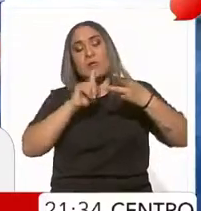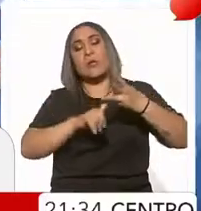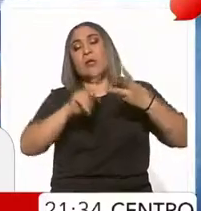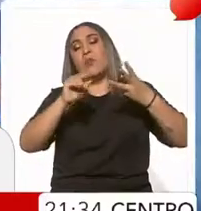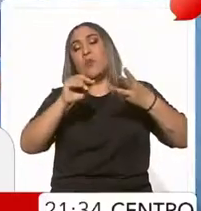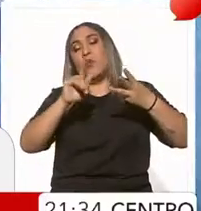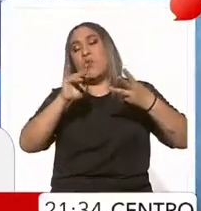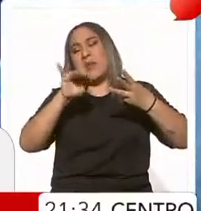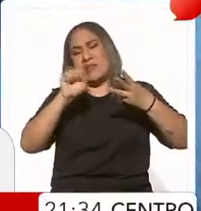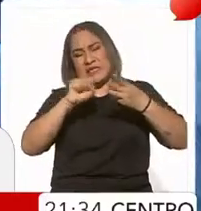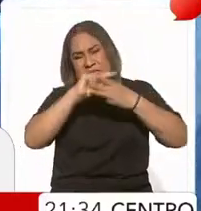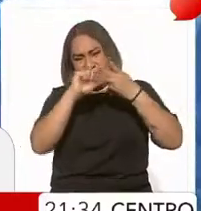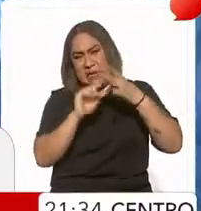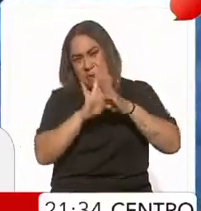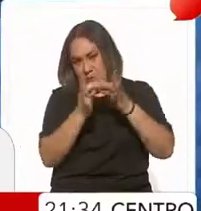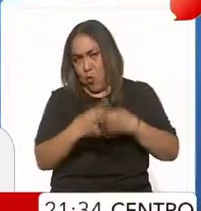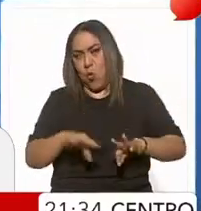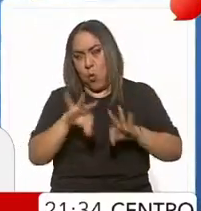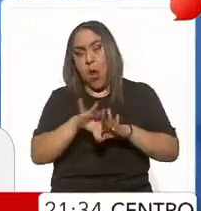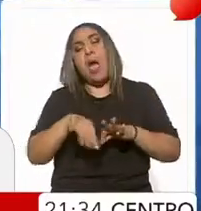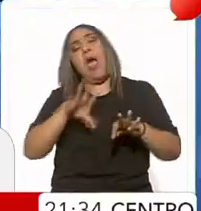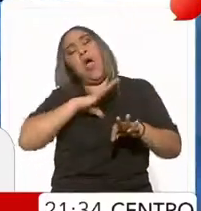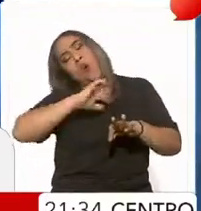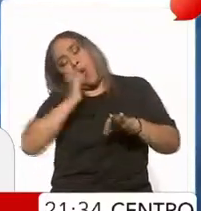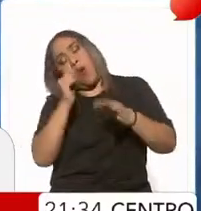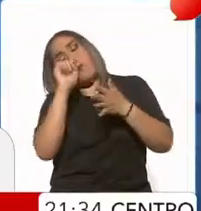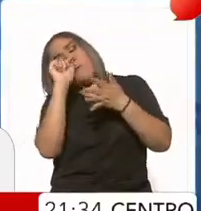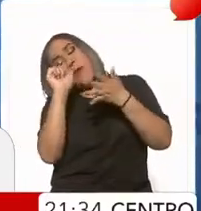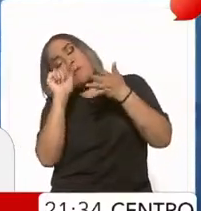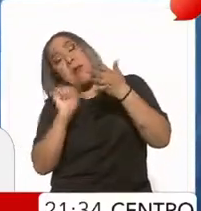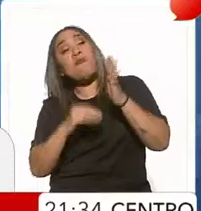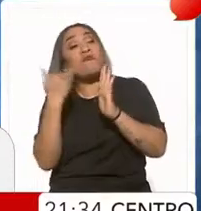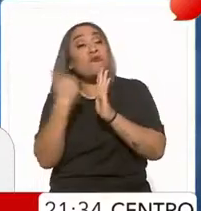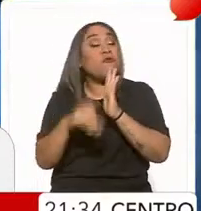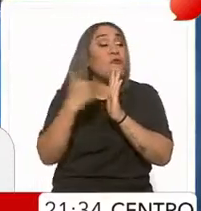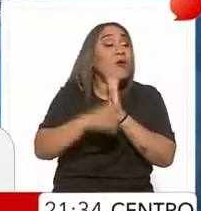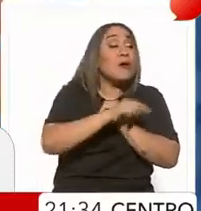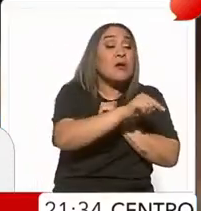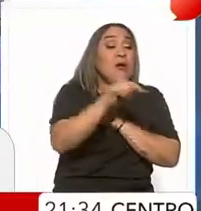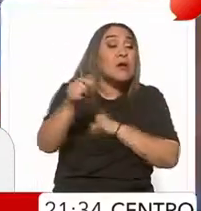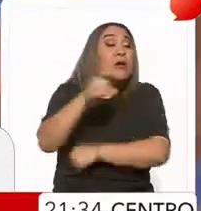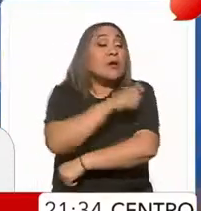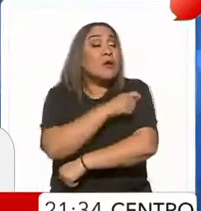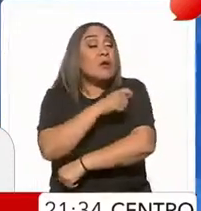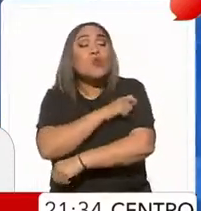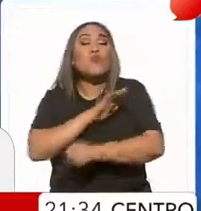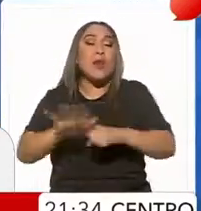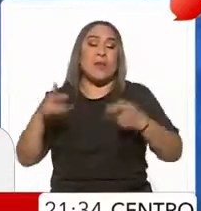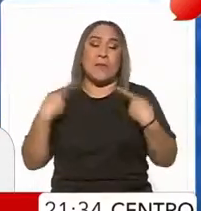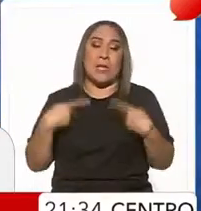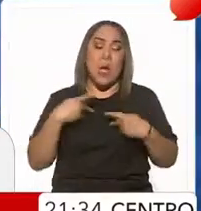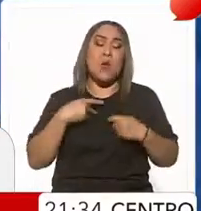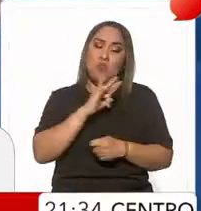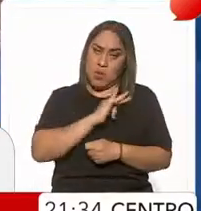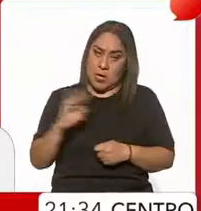realmente también se van a completar esquemas que estén faltantes, de acuerdo a la catia y vacunación que tengan las personas.